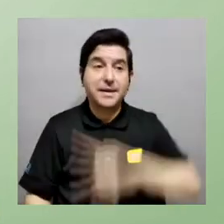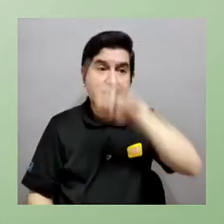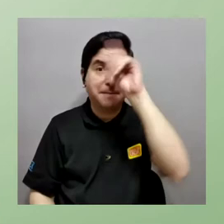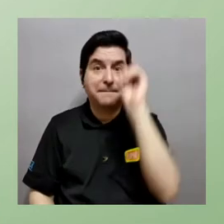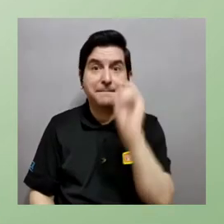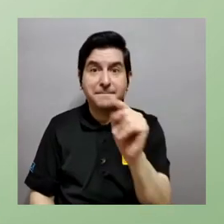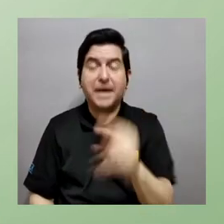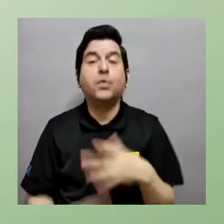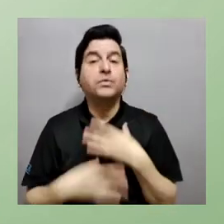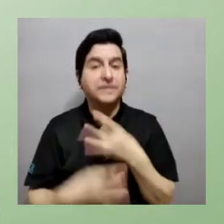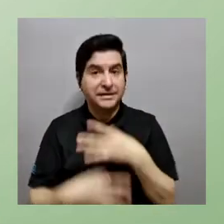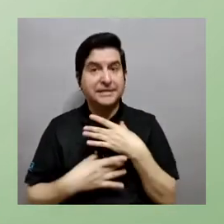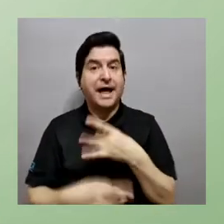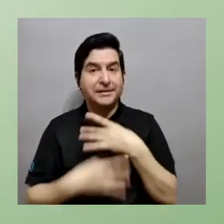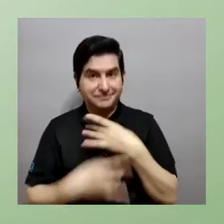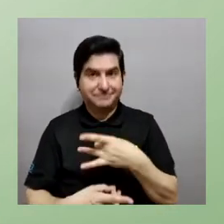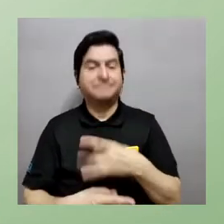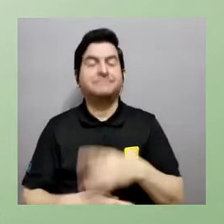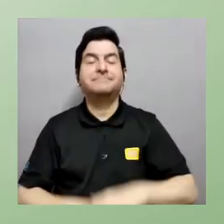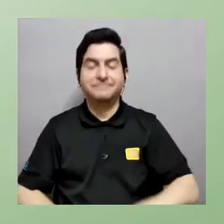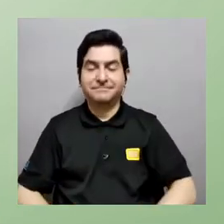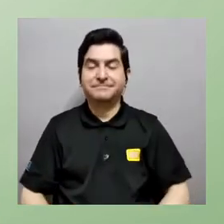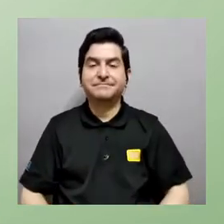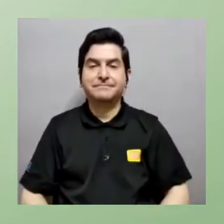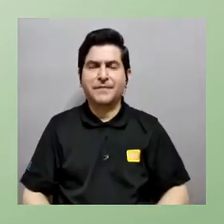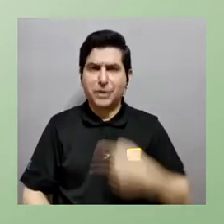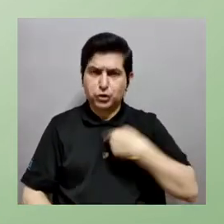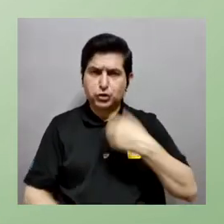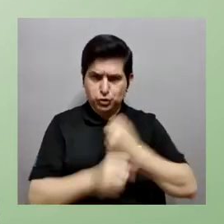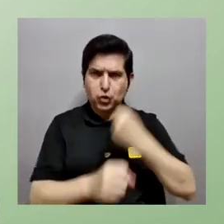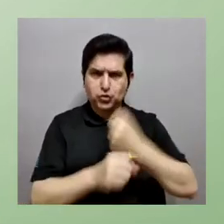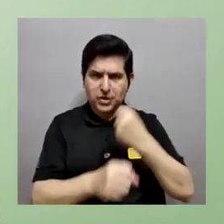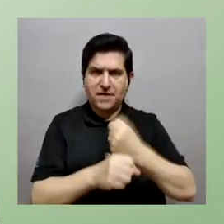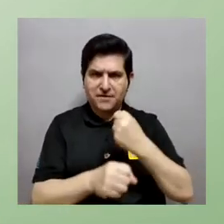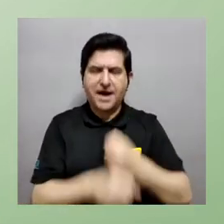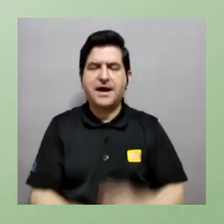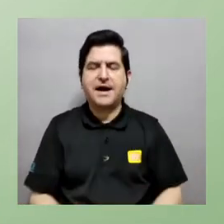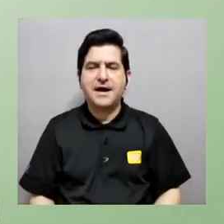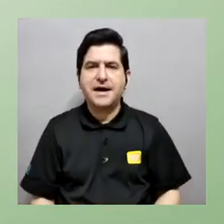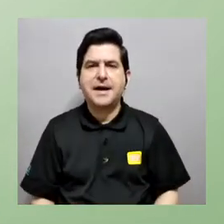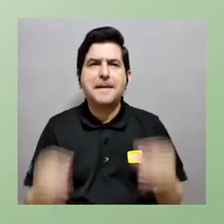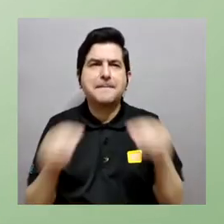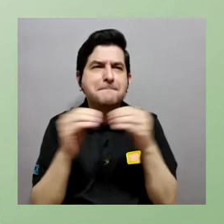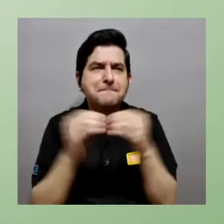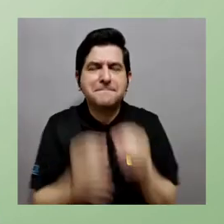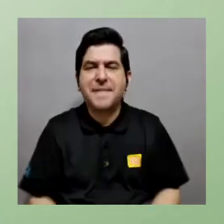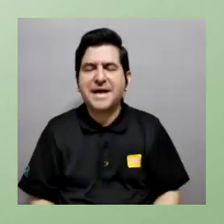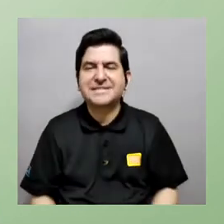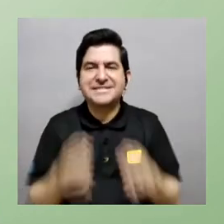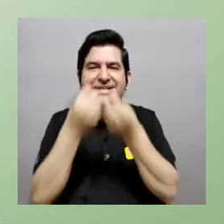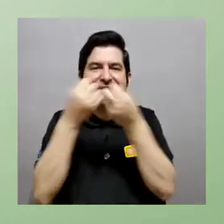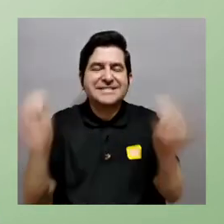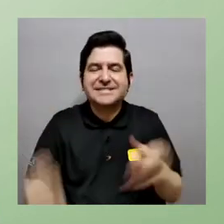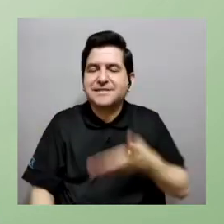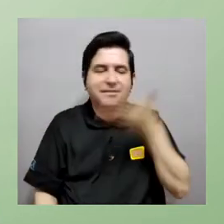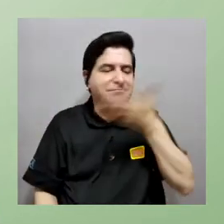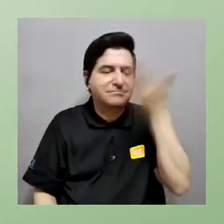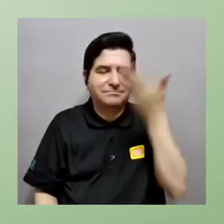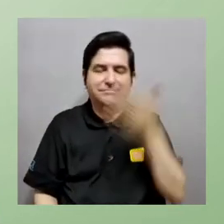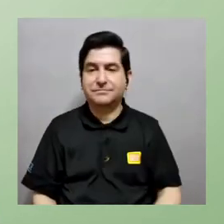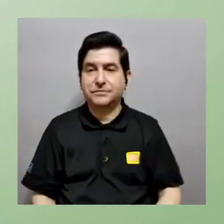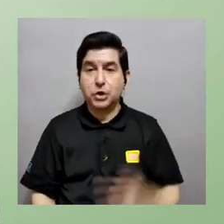más prometedor de ellos dos claro eso es una pregunta muy interesante yo he trabajado